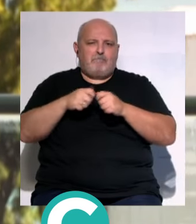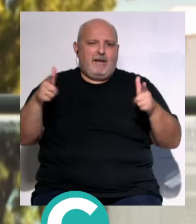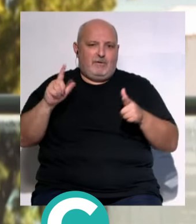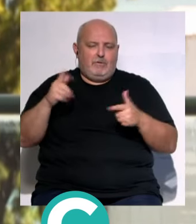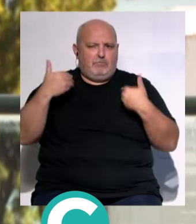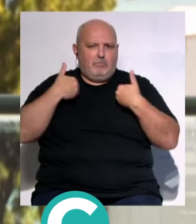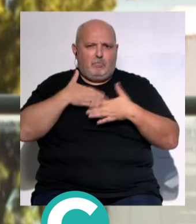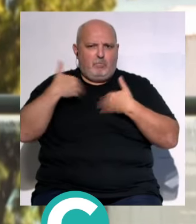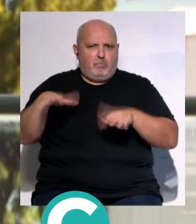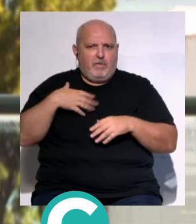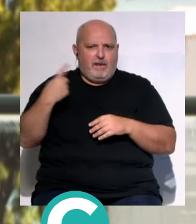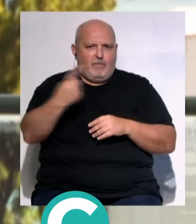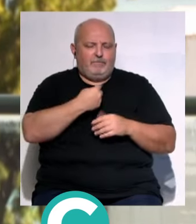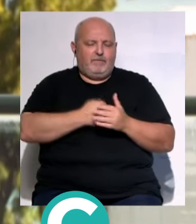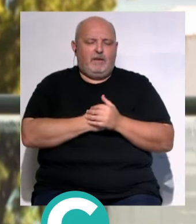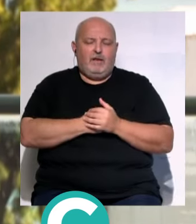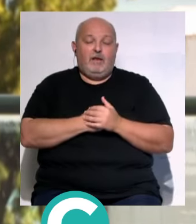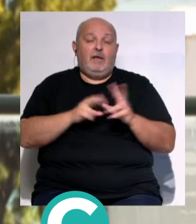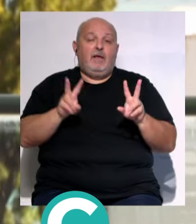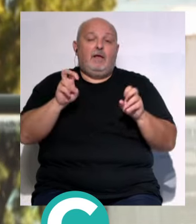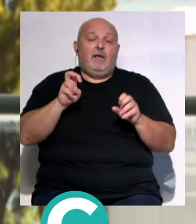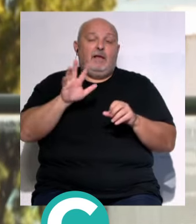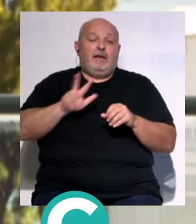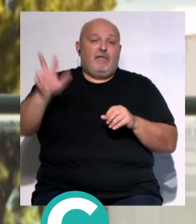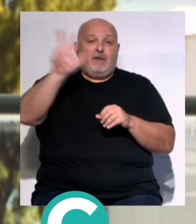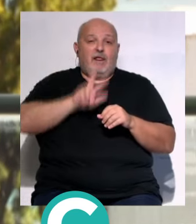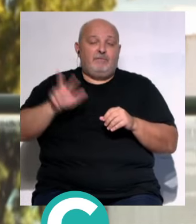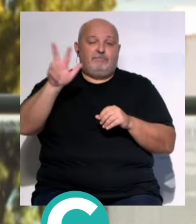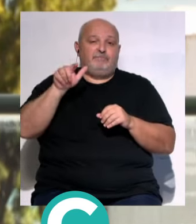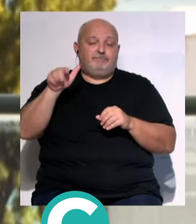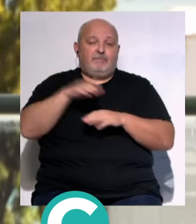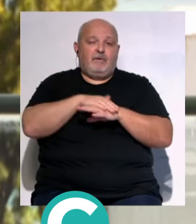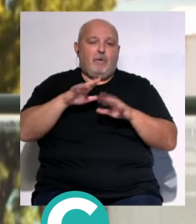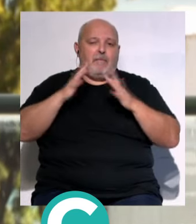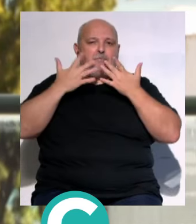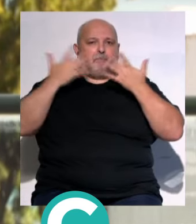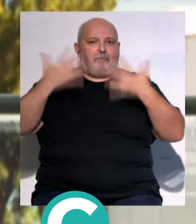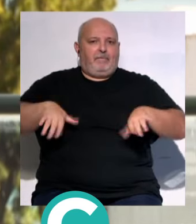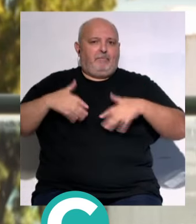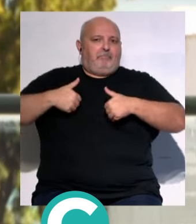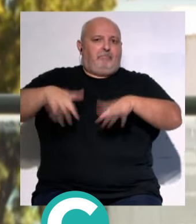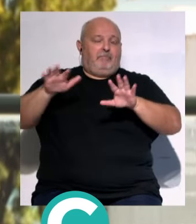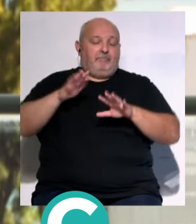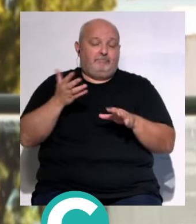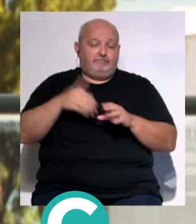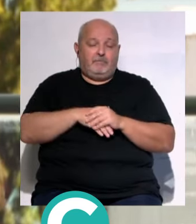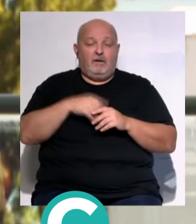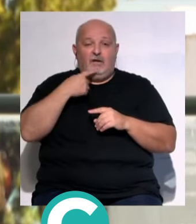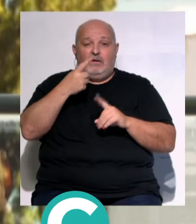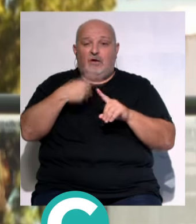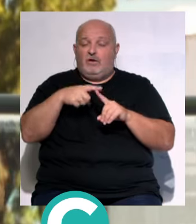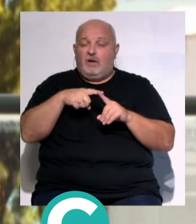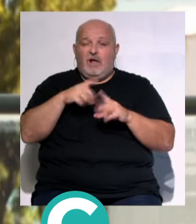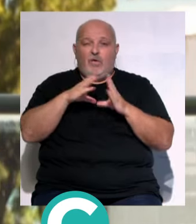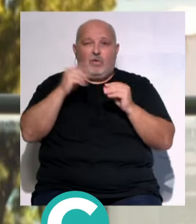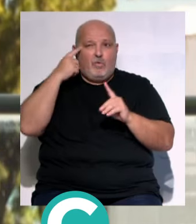ejercer... ...es verdad que en el ámbito del Estado... ...el gobierno de la nación se ha lavado las manos en esto... ...pero yo le tengo que decir una cosa...